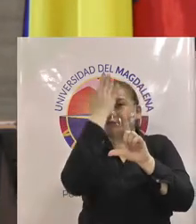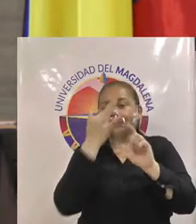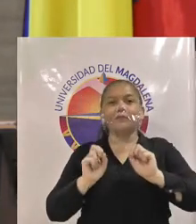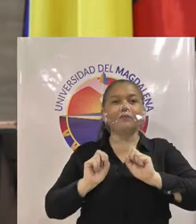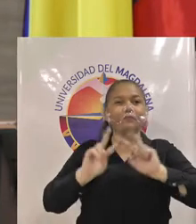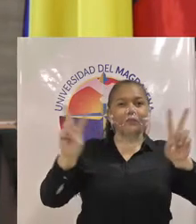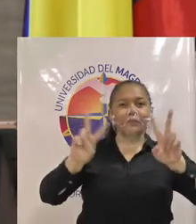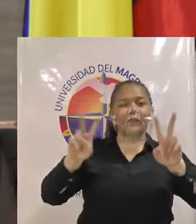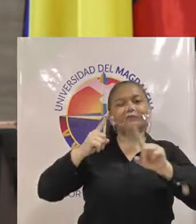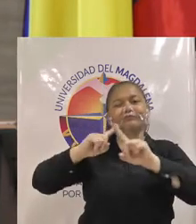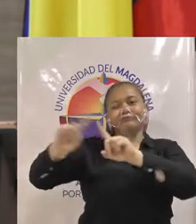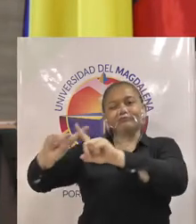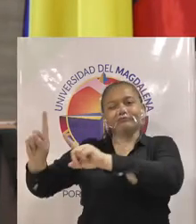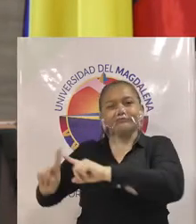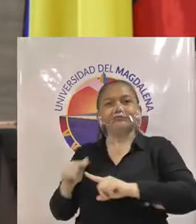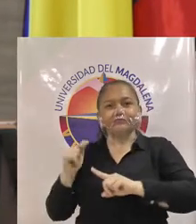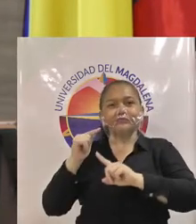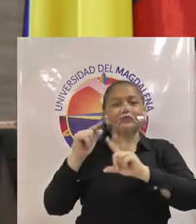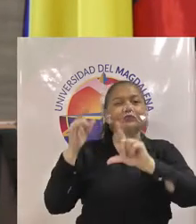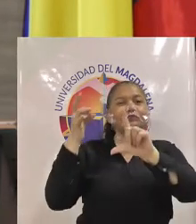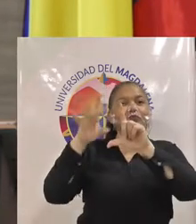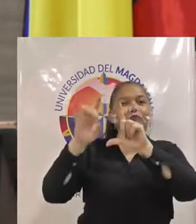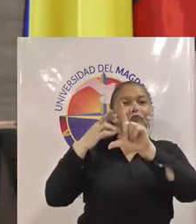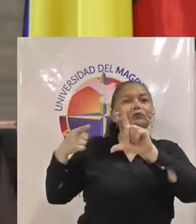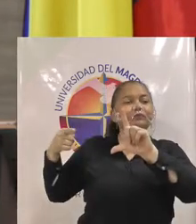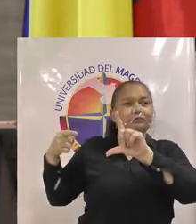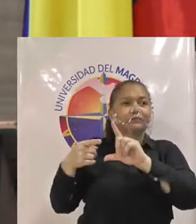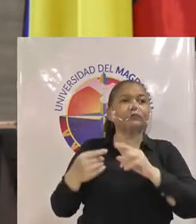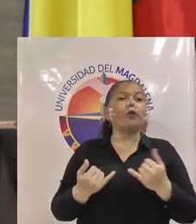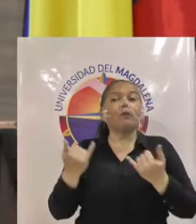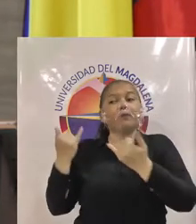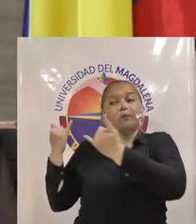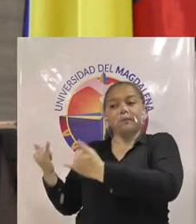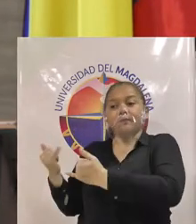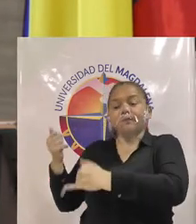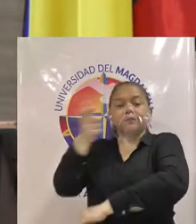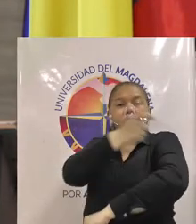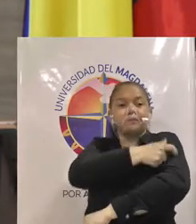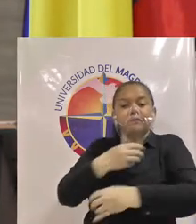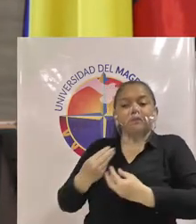YouTube desde luego el comité de garantías